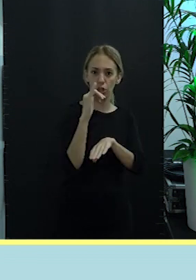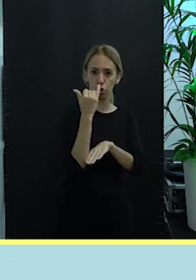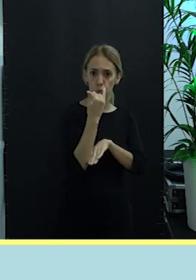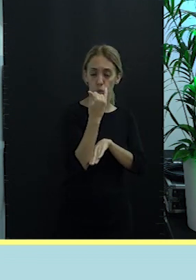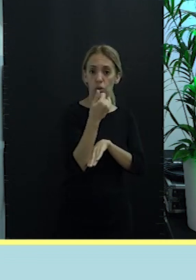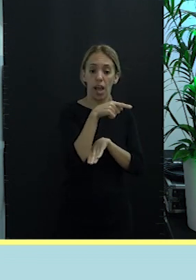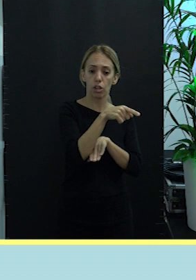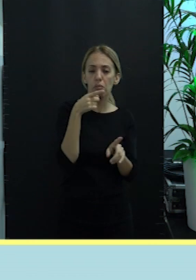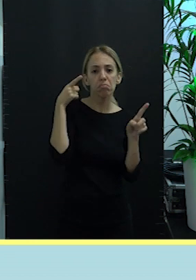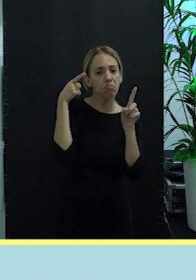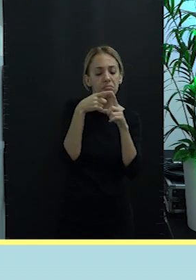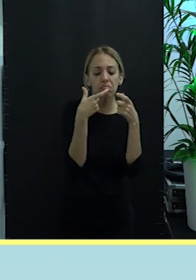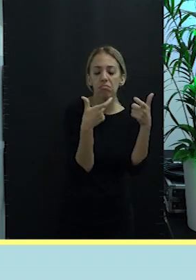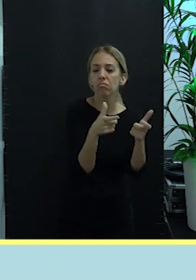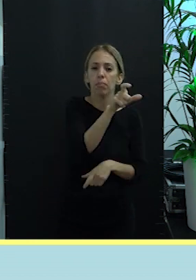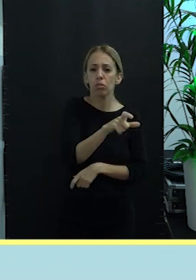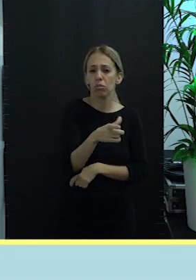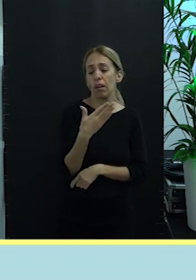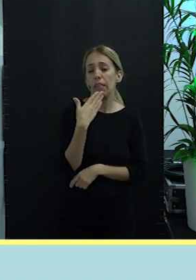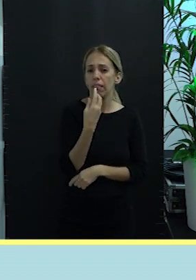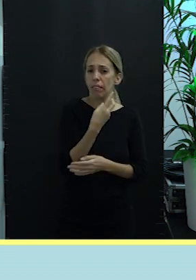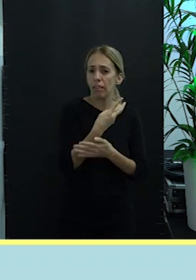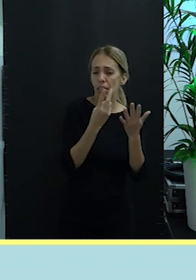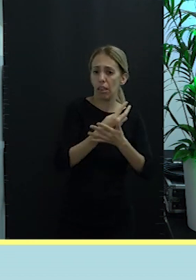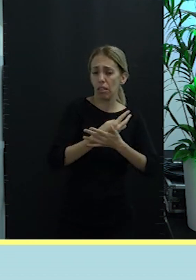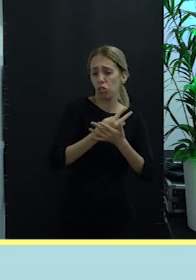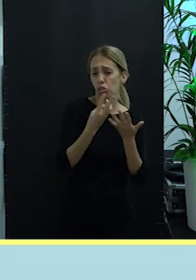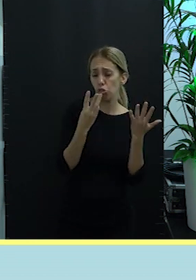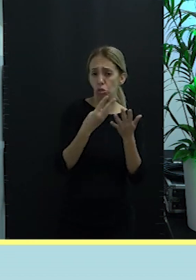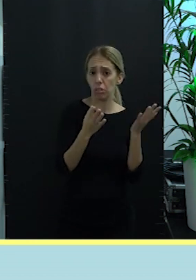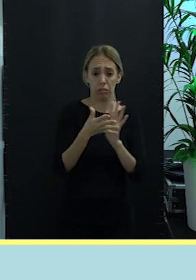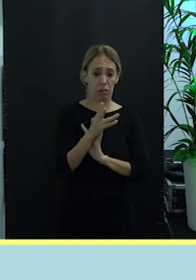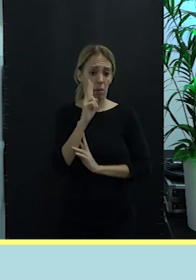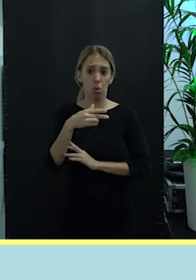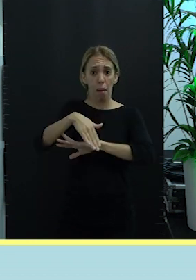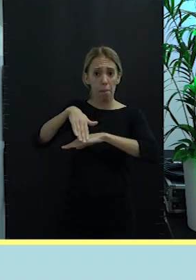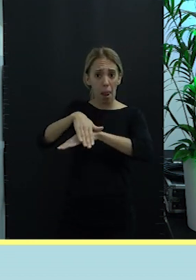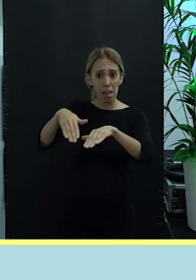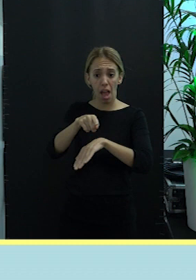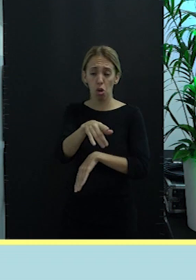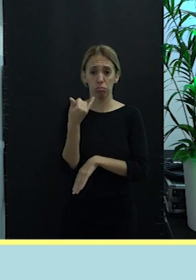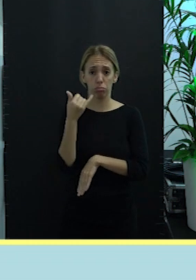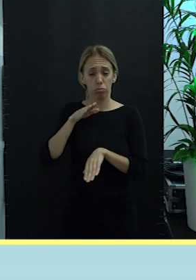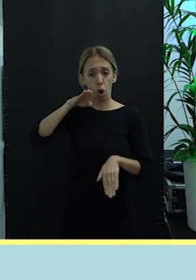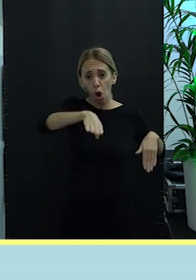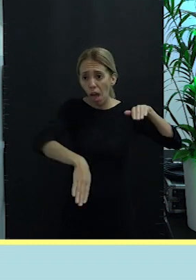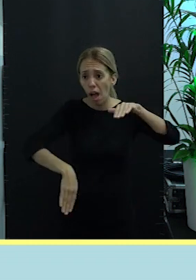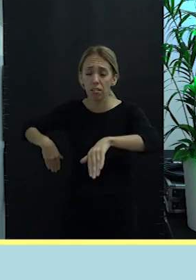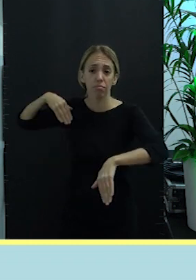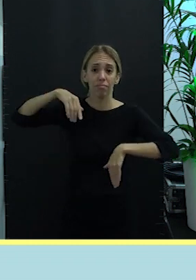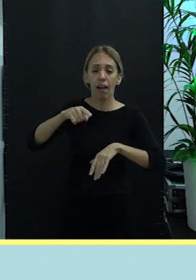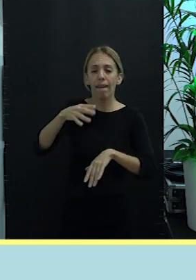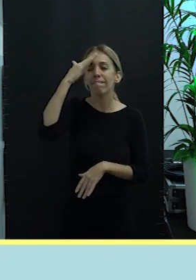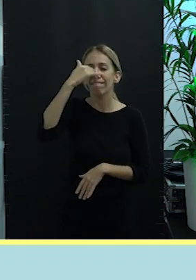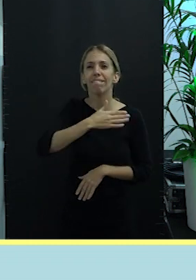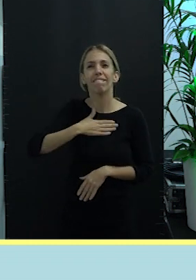17, 18, 19 años, que los vemos en todas nuestras playas, que cogen olas y que sueñan con que eso